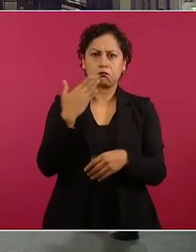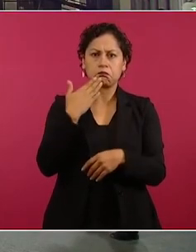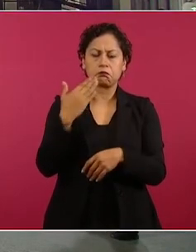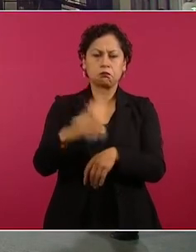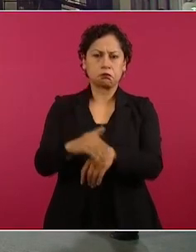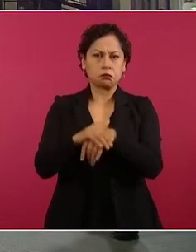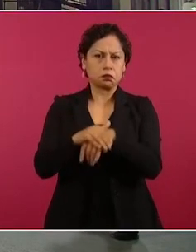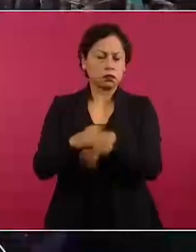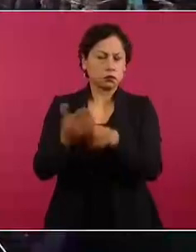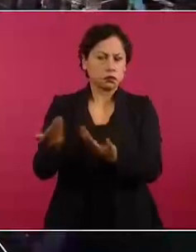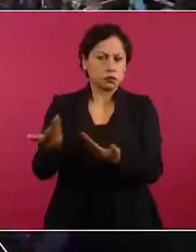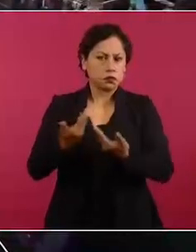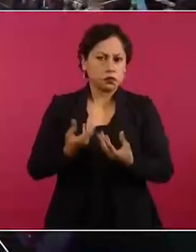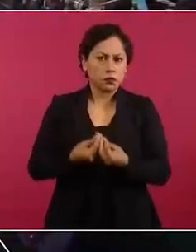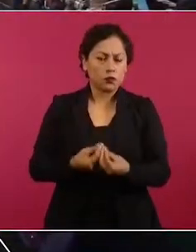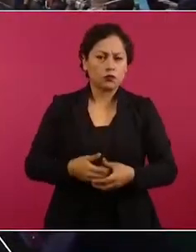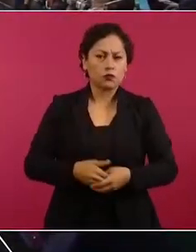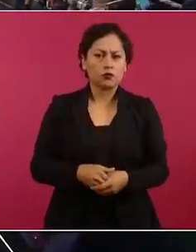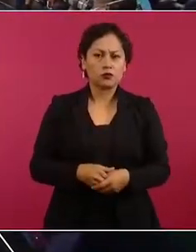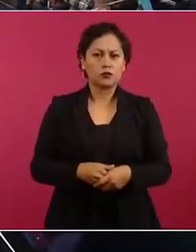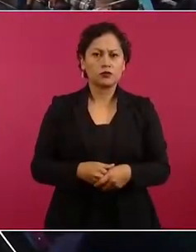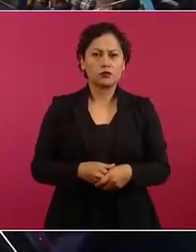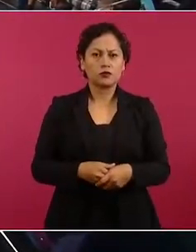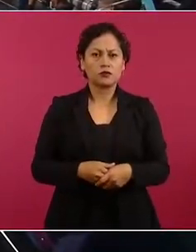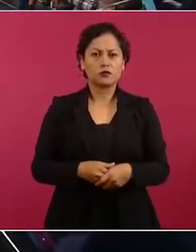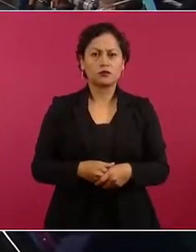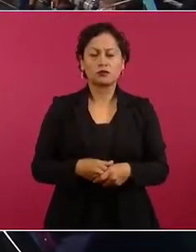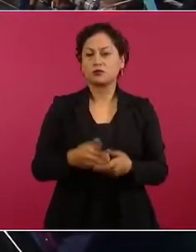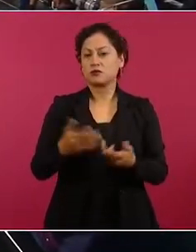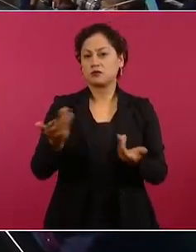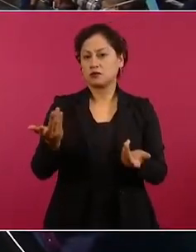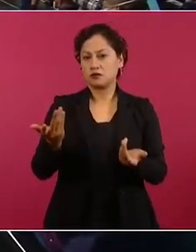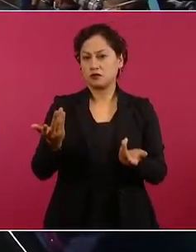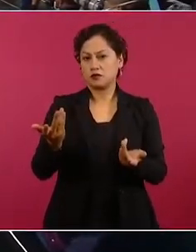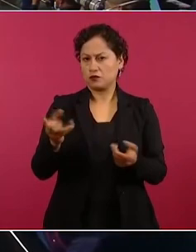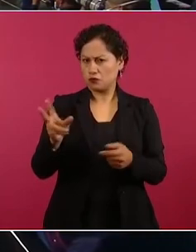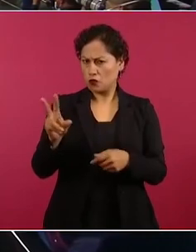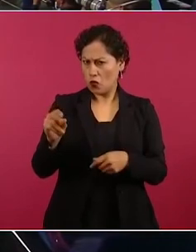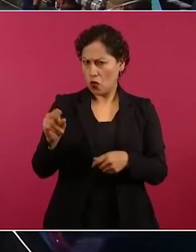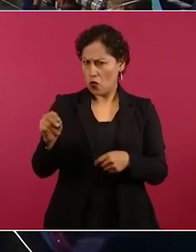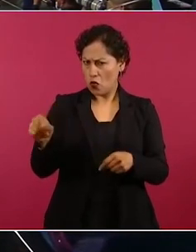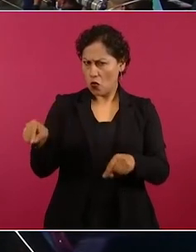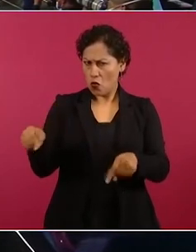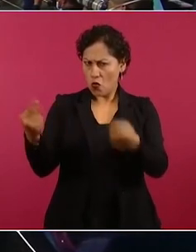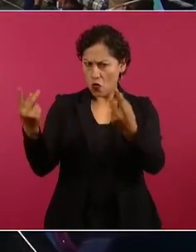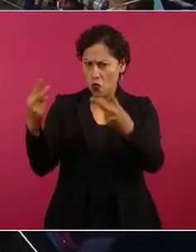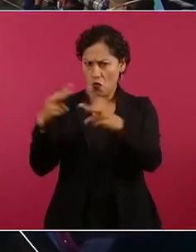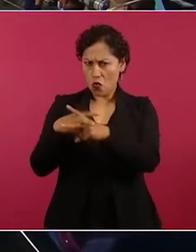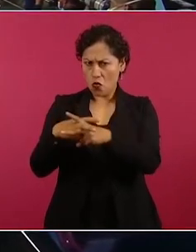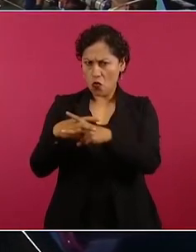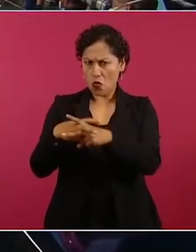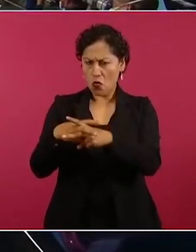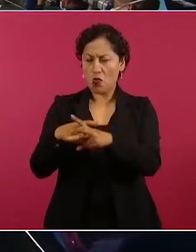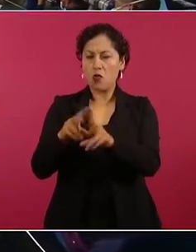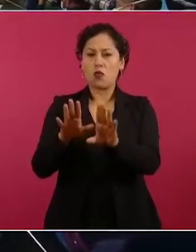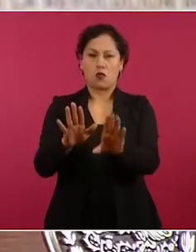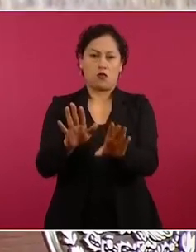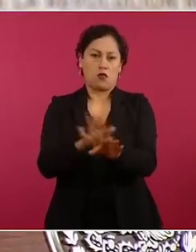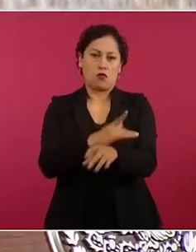¿No están peleados? Porque nosotros no queremos hacerle